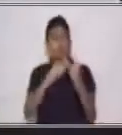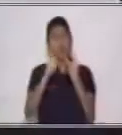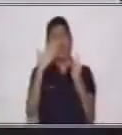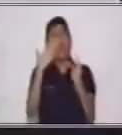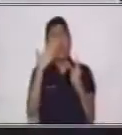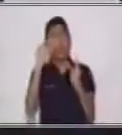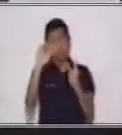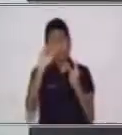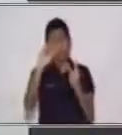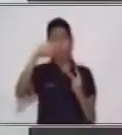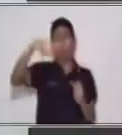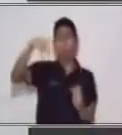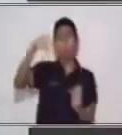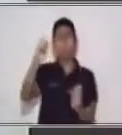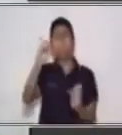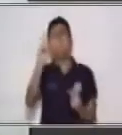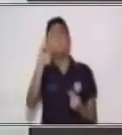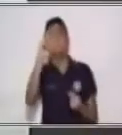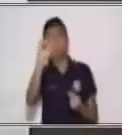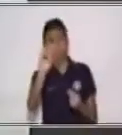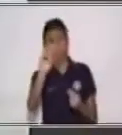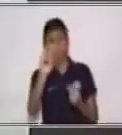Él vive en mi casa.